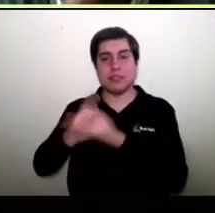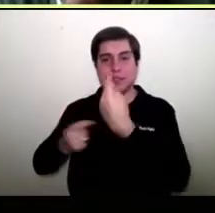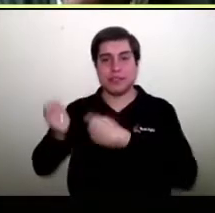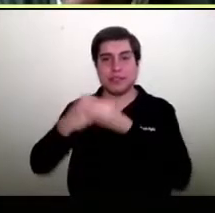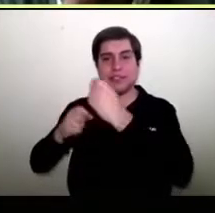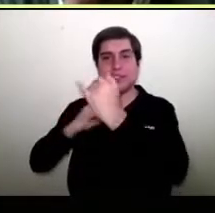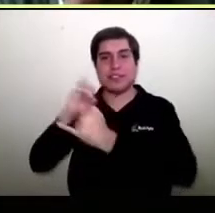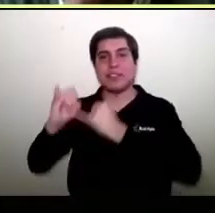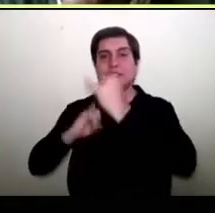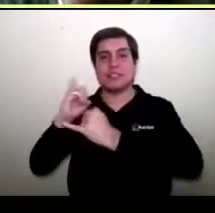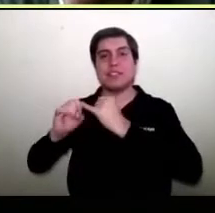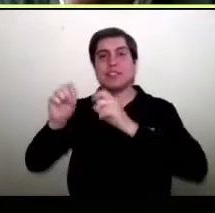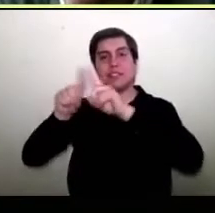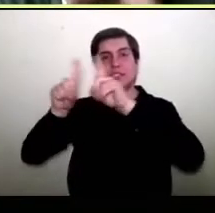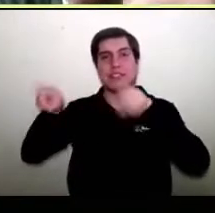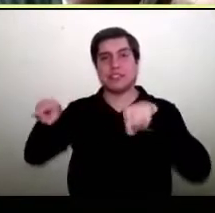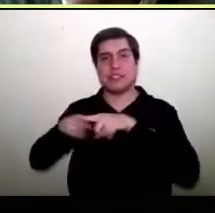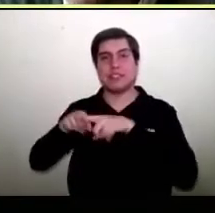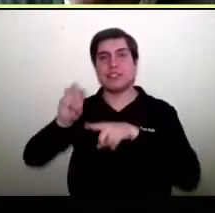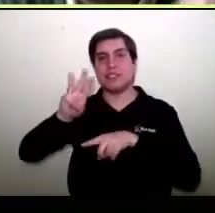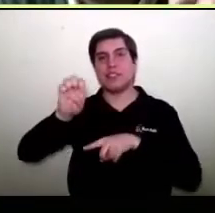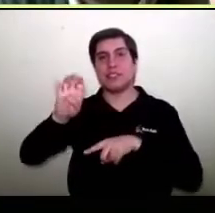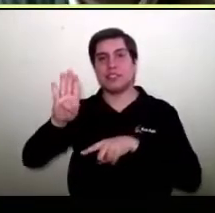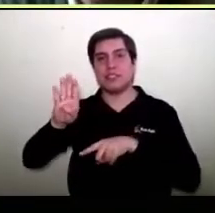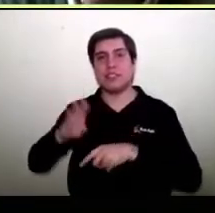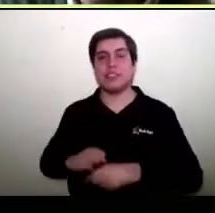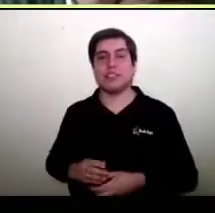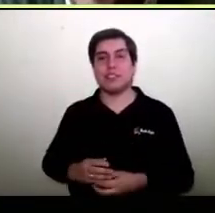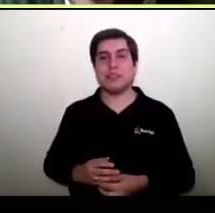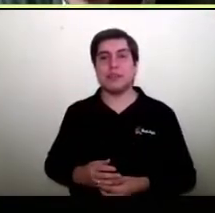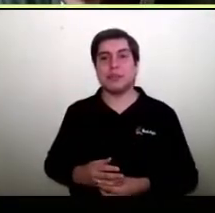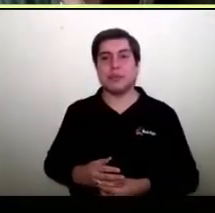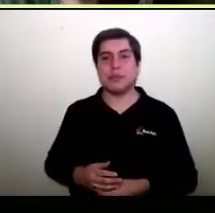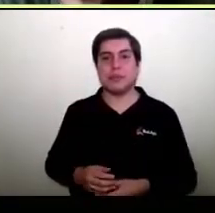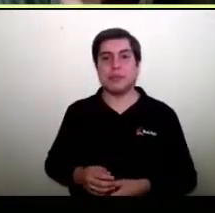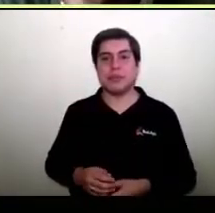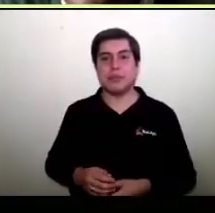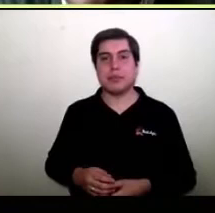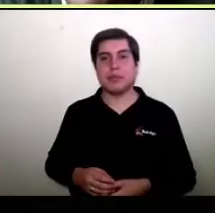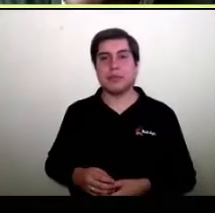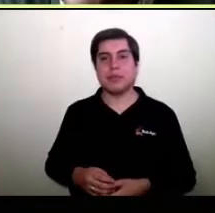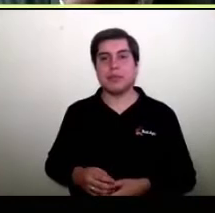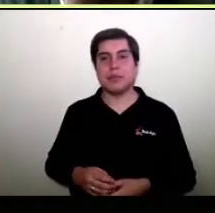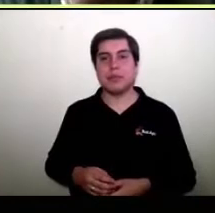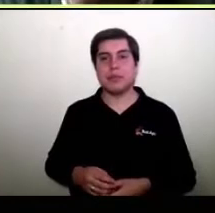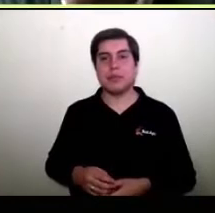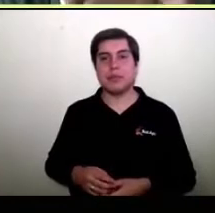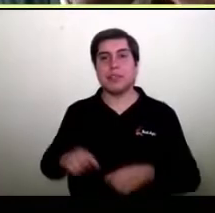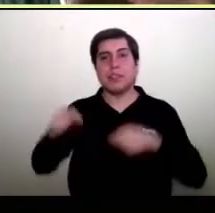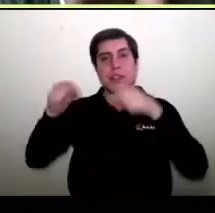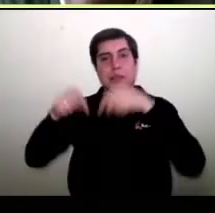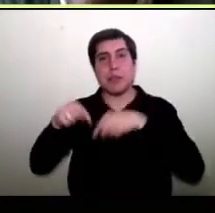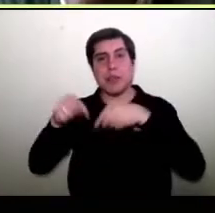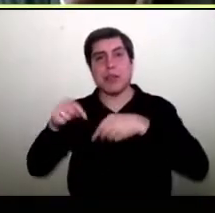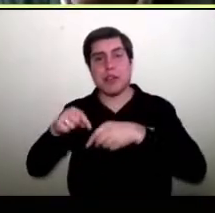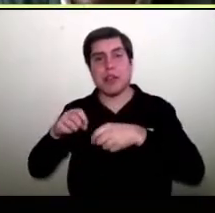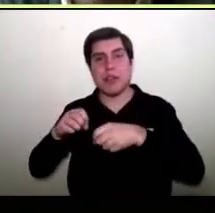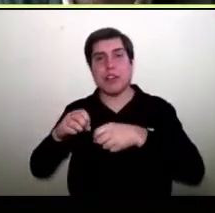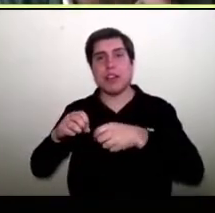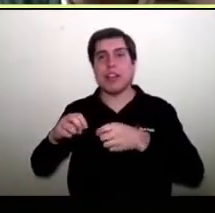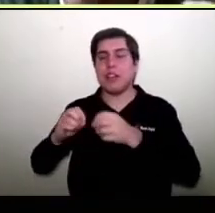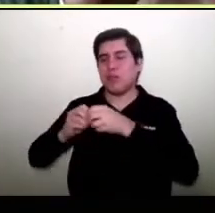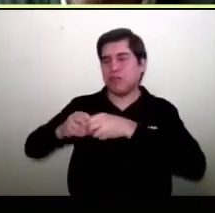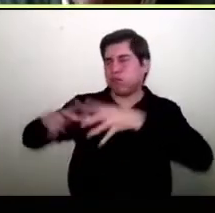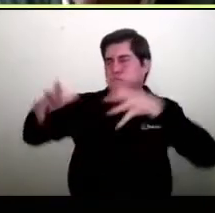un poco empezó a evolucionar lo que eran los sitios web, y todo eso. Y los últimos meses se han producido la explosión de los marketplaces, la